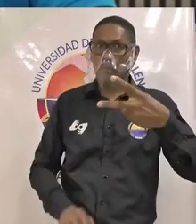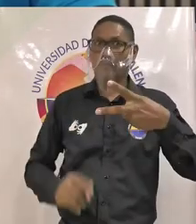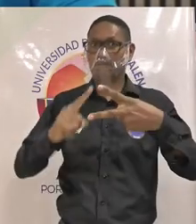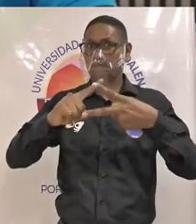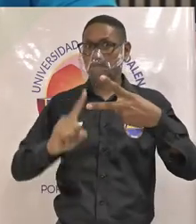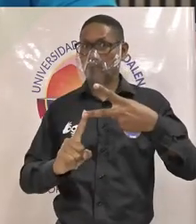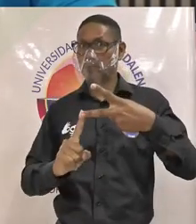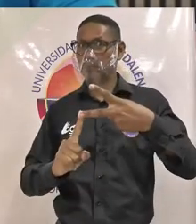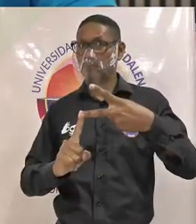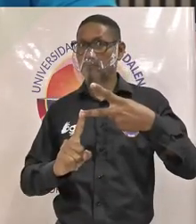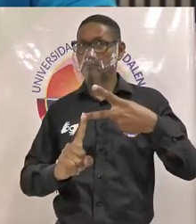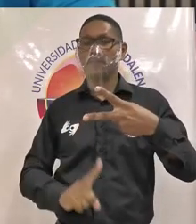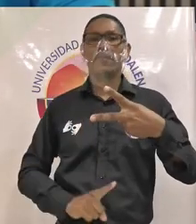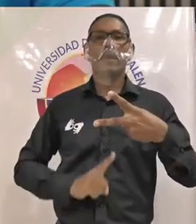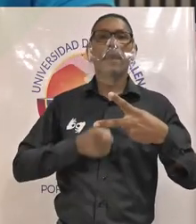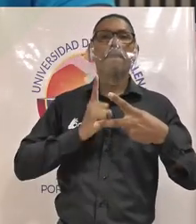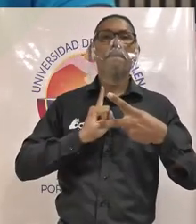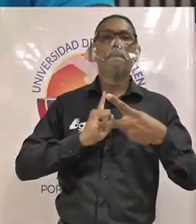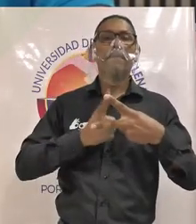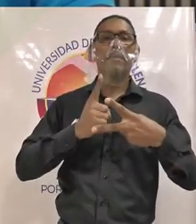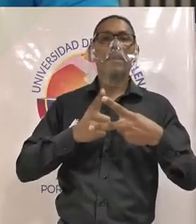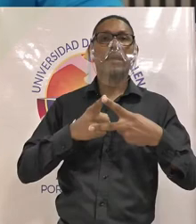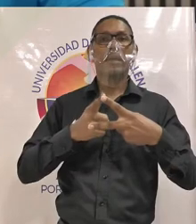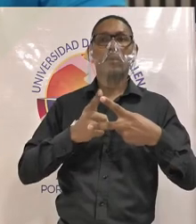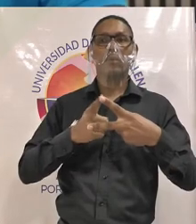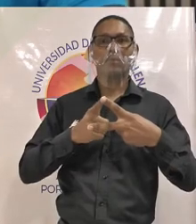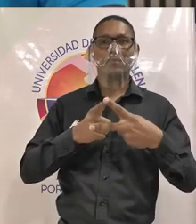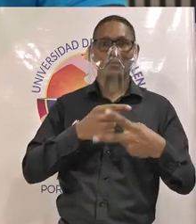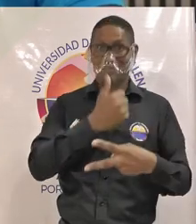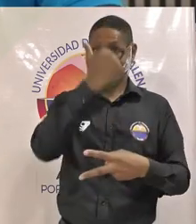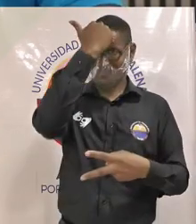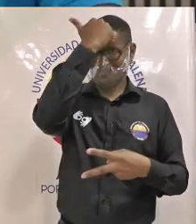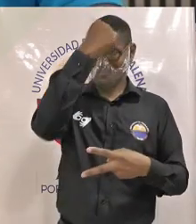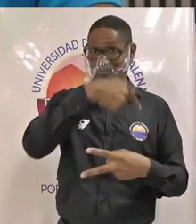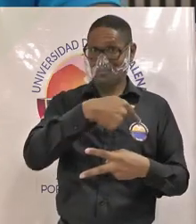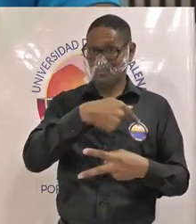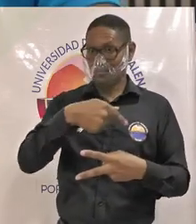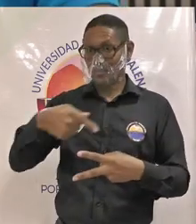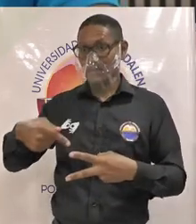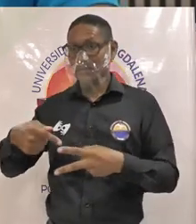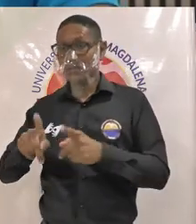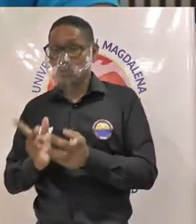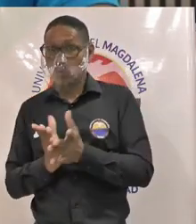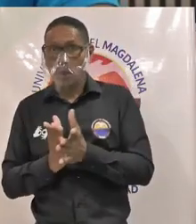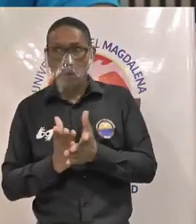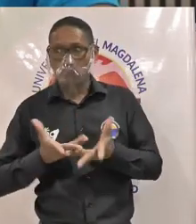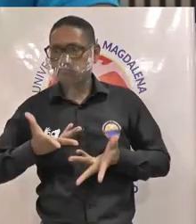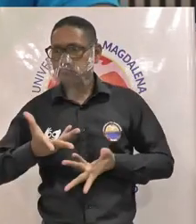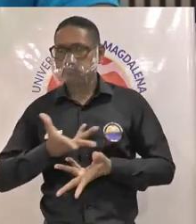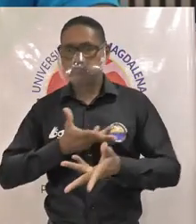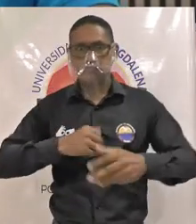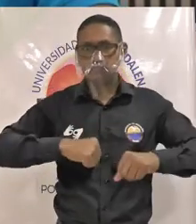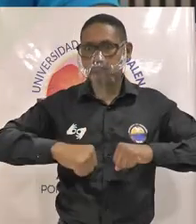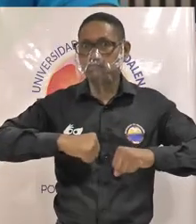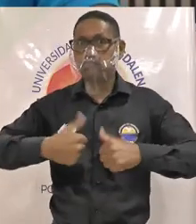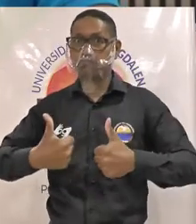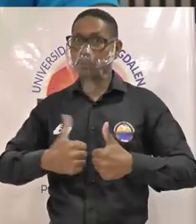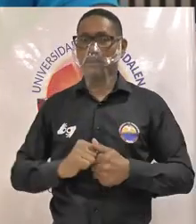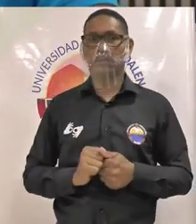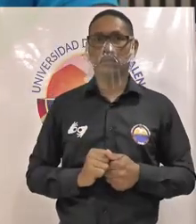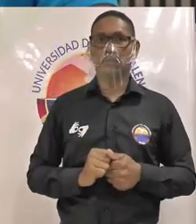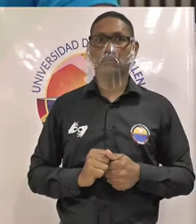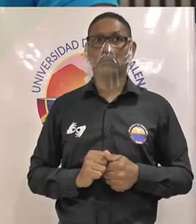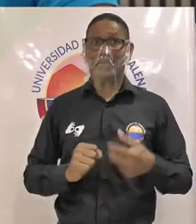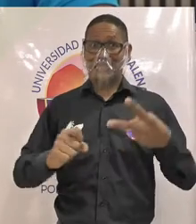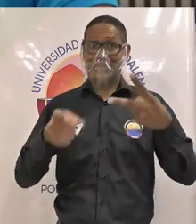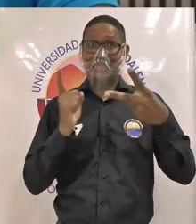la primera es el papel activo tanto del educador como del educando y la segunda y